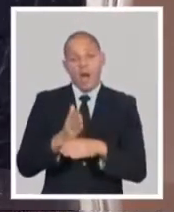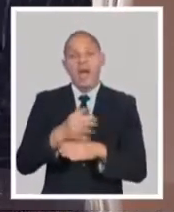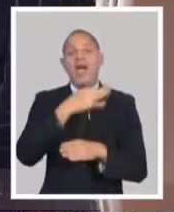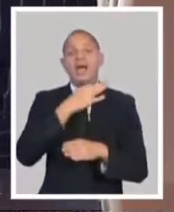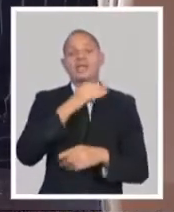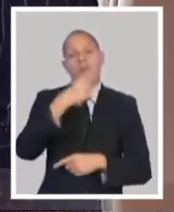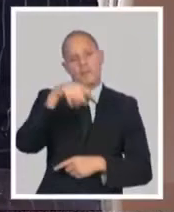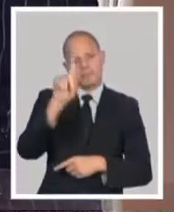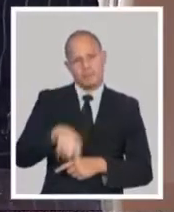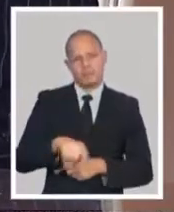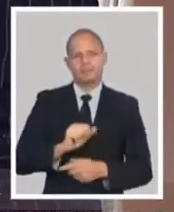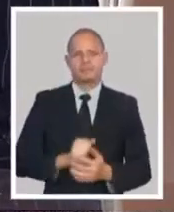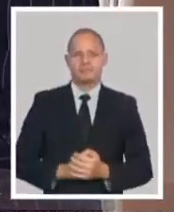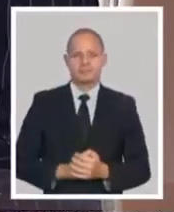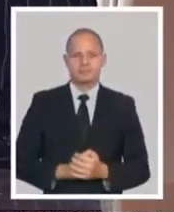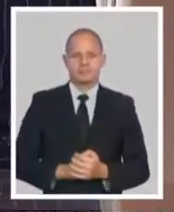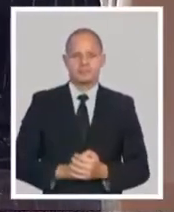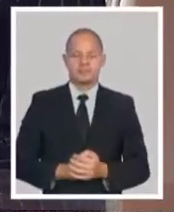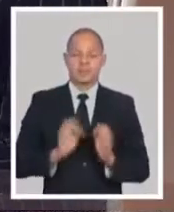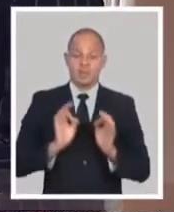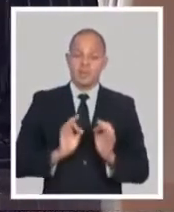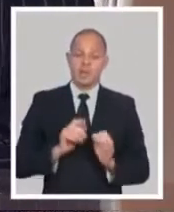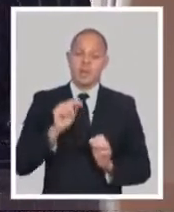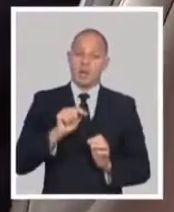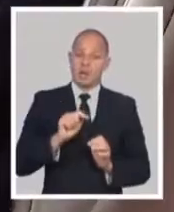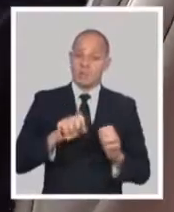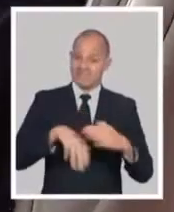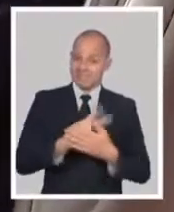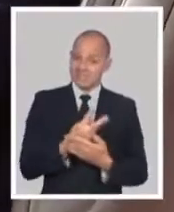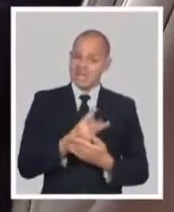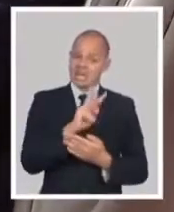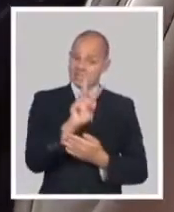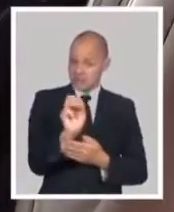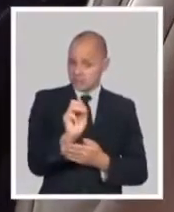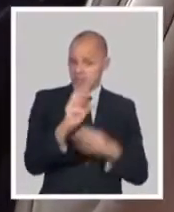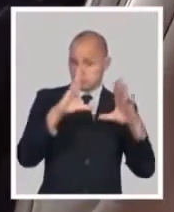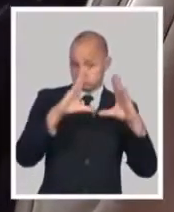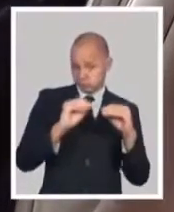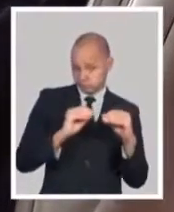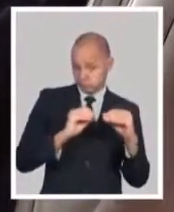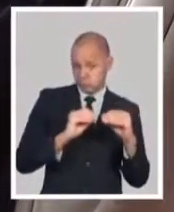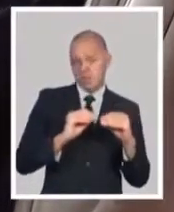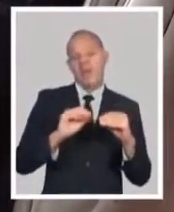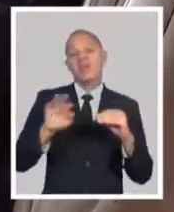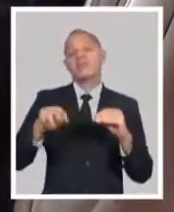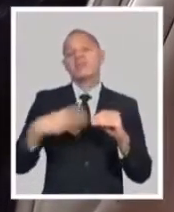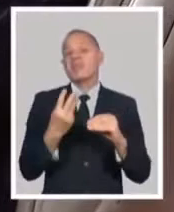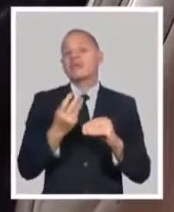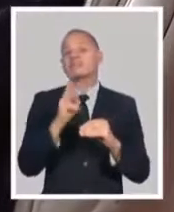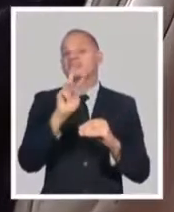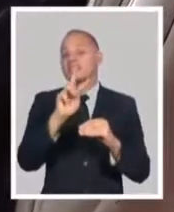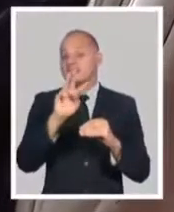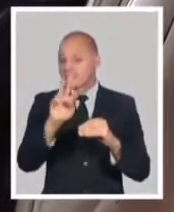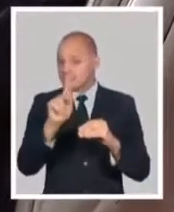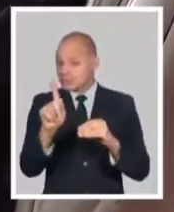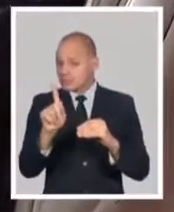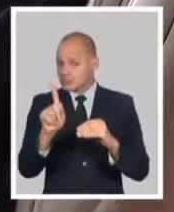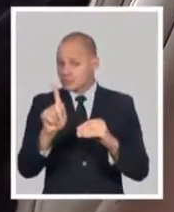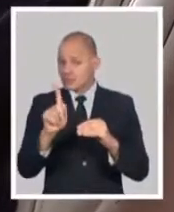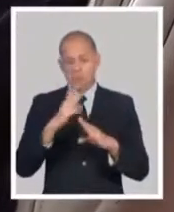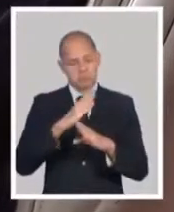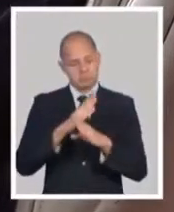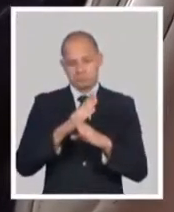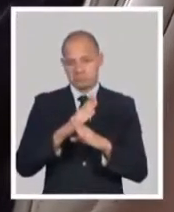a estar... Es decir, la noche del 30 y todo el 31 no va a funcionar. Hay que haber sacado el dinero antes para que pueda tener